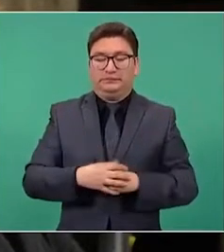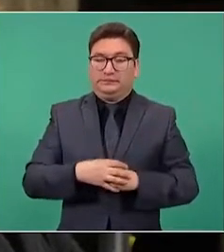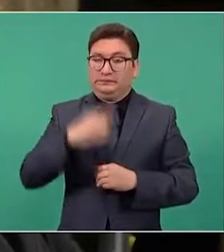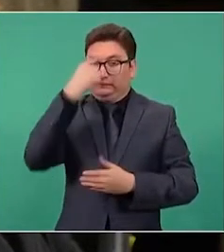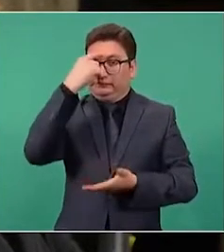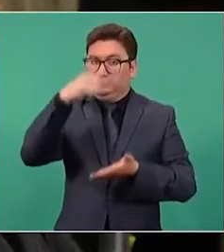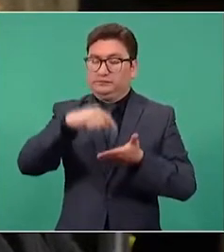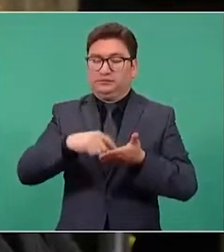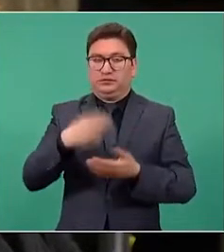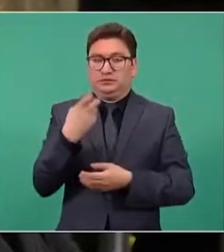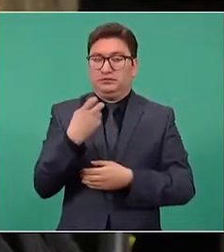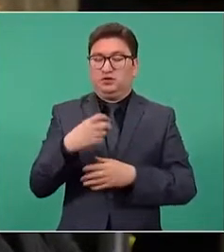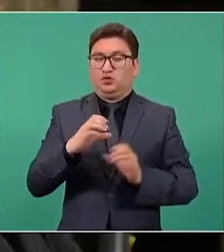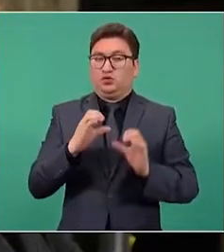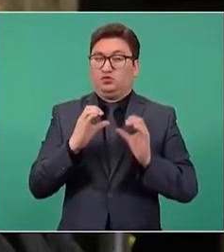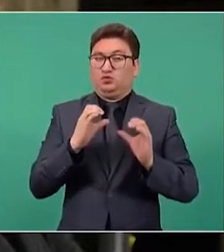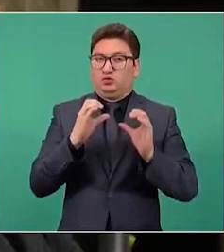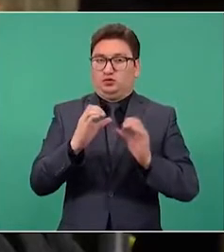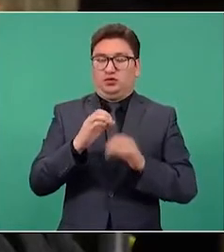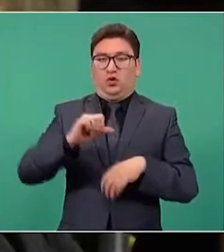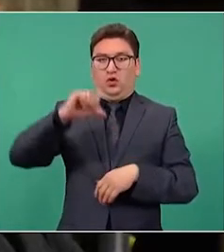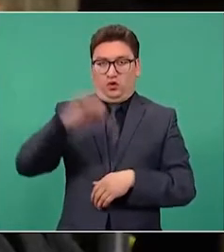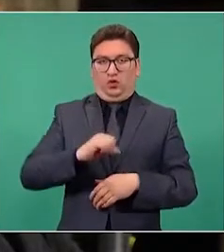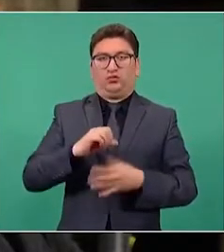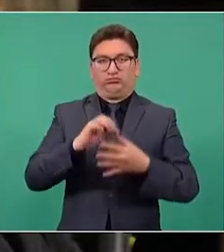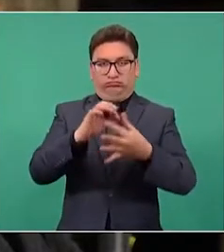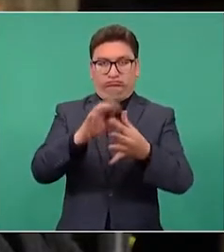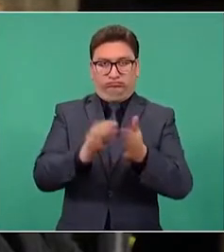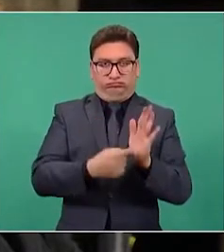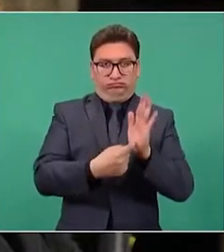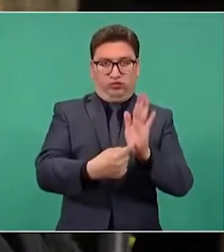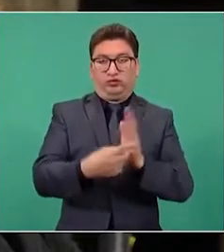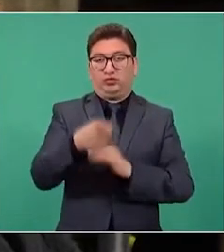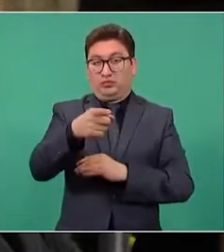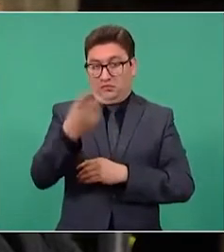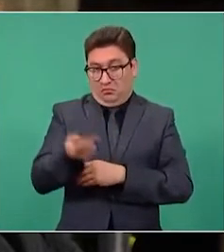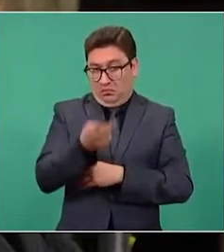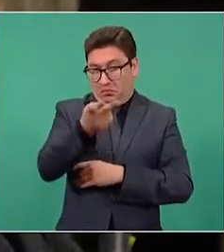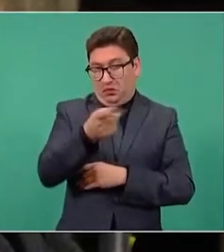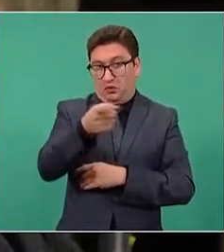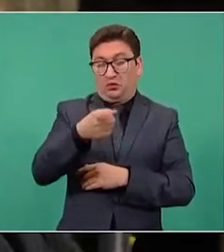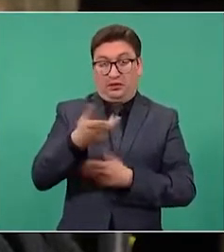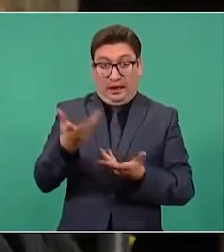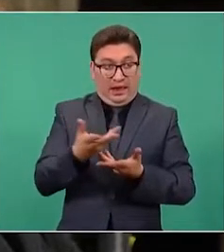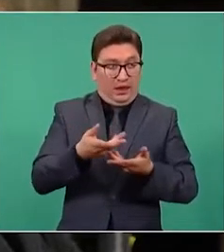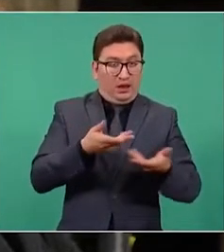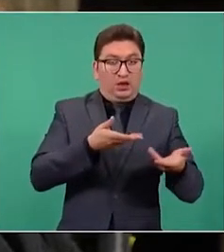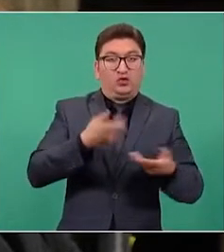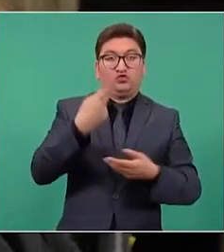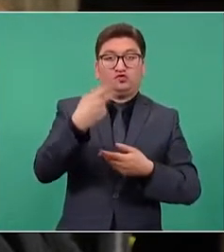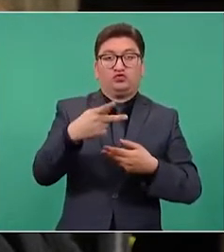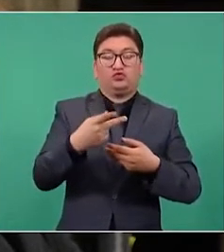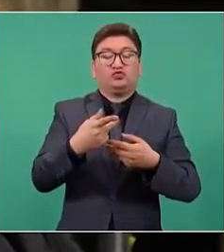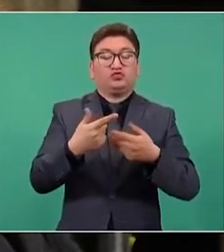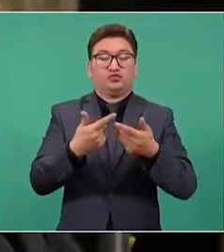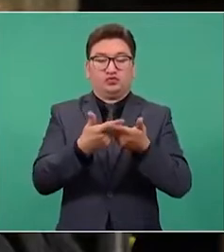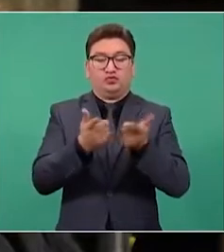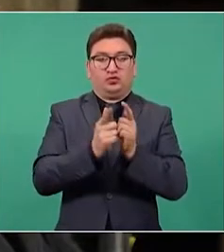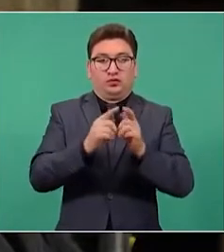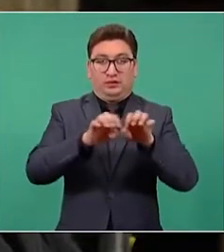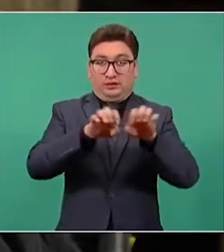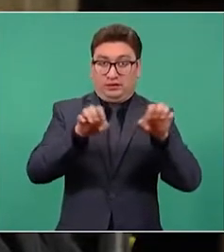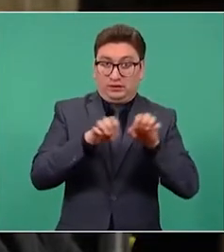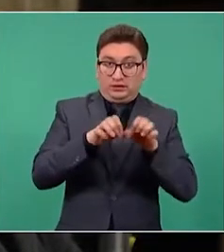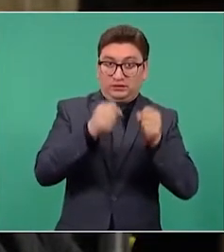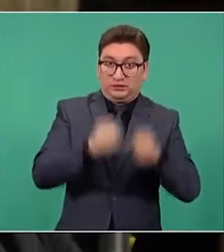delicada y que yo le vengo a exponer aquí, preguntarle si esto se ha manejado, si se ha comentado en el Gabinete de Seguridad, si sabe